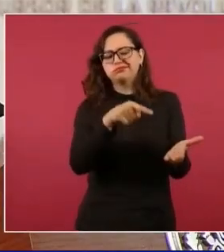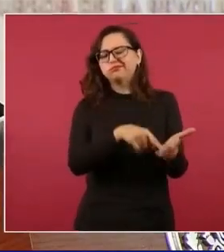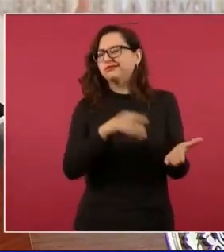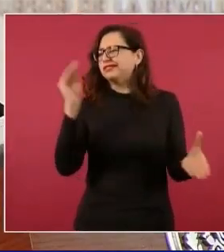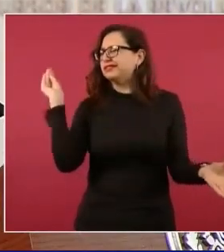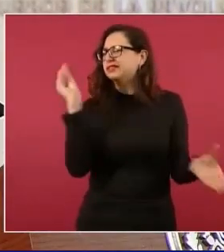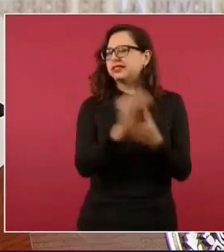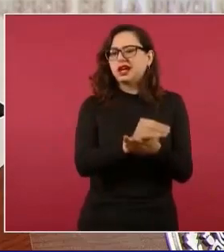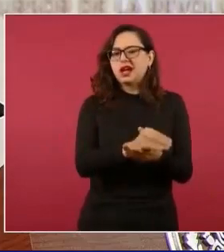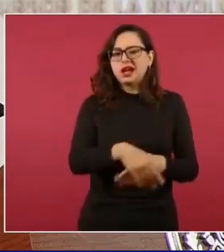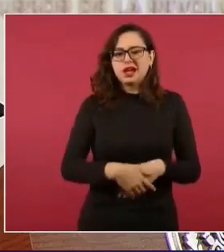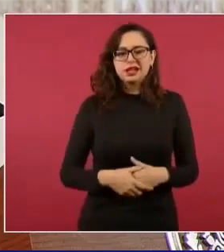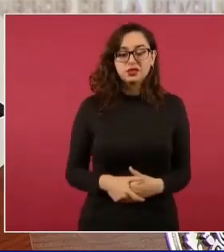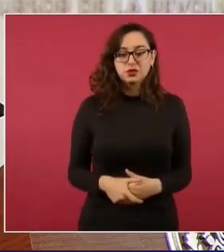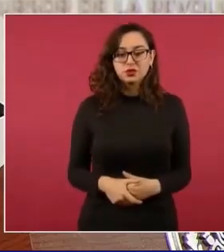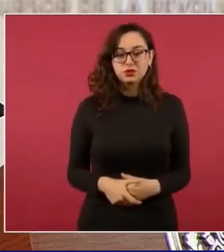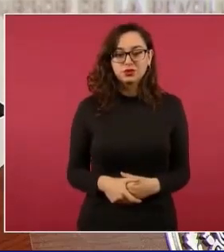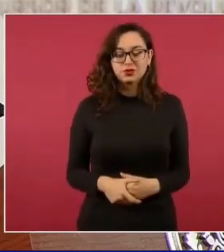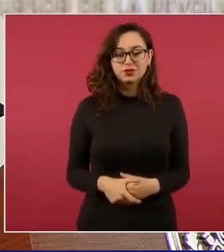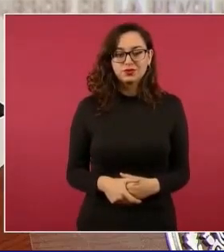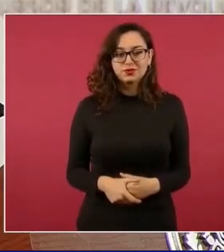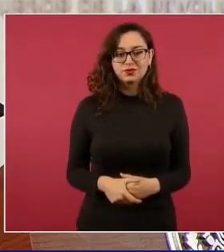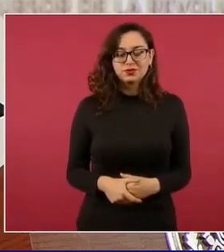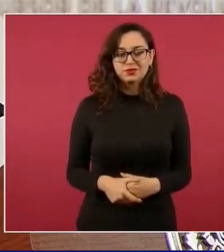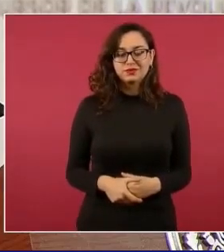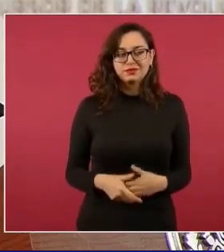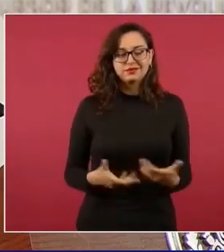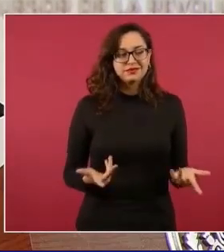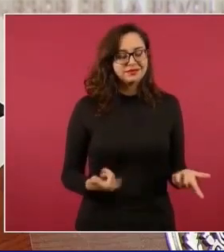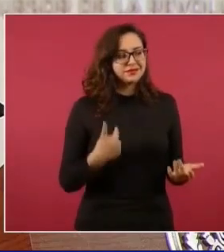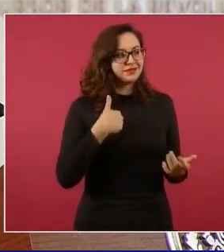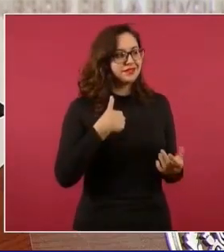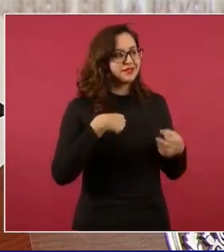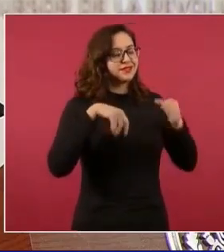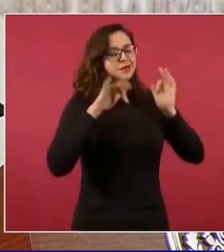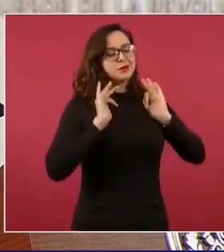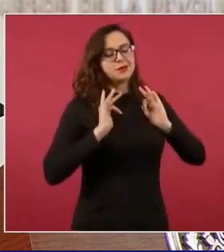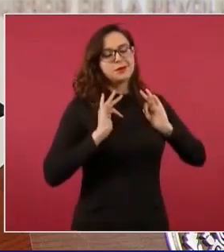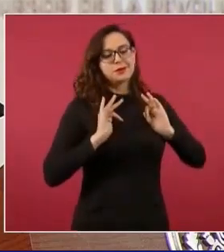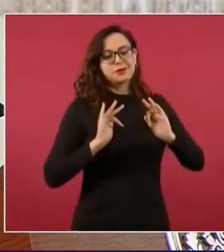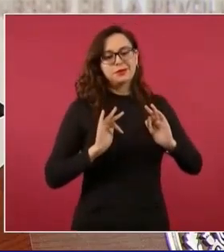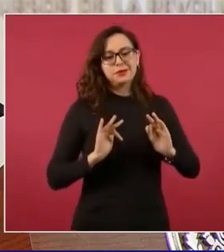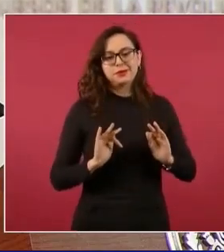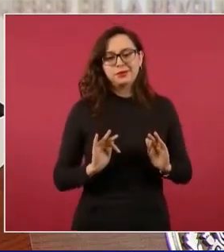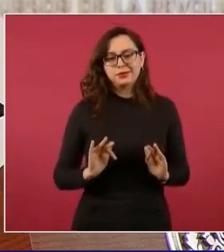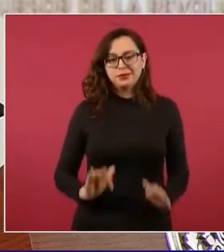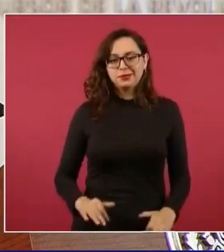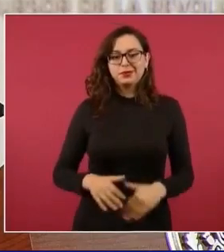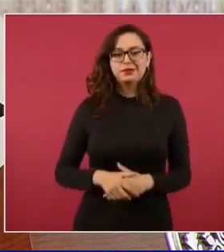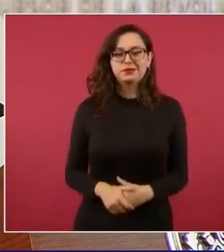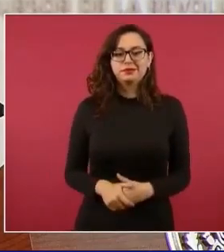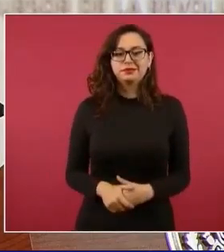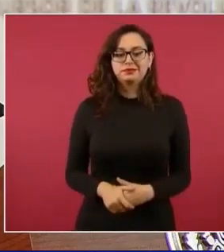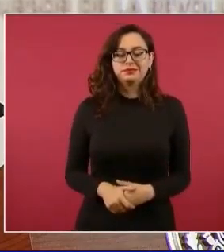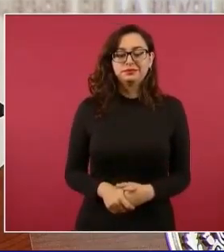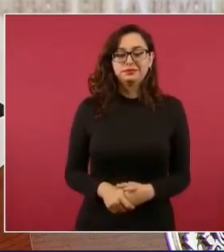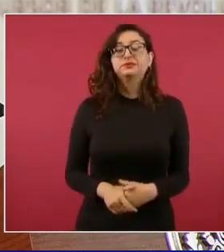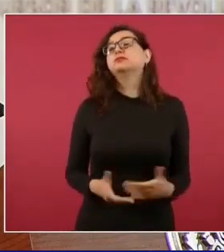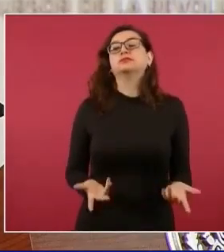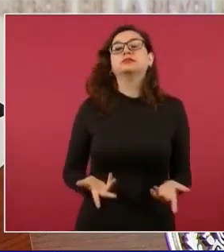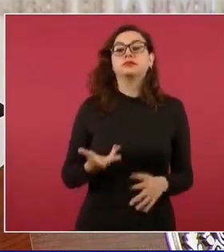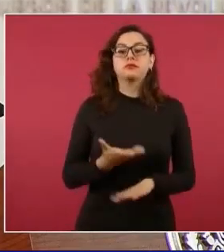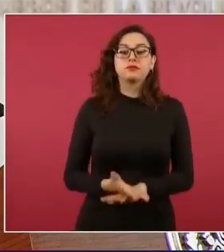Los que están empezando, así era antes, ahora es distinto, les daban